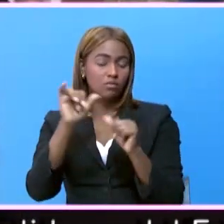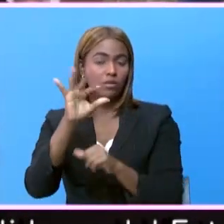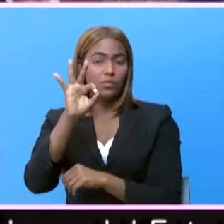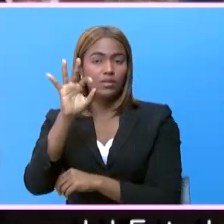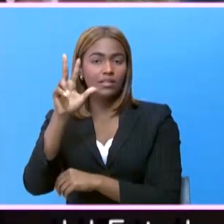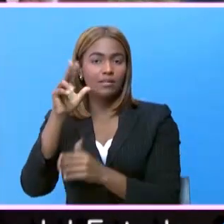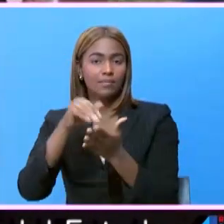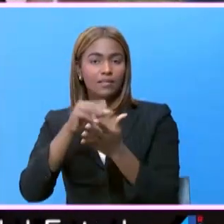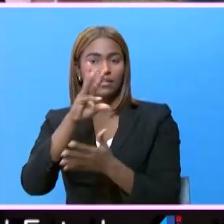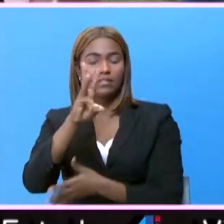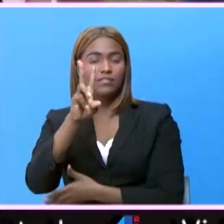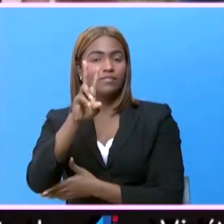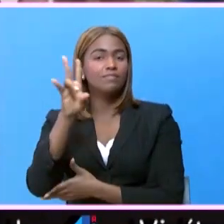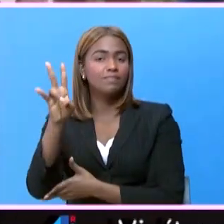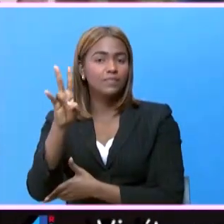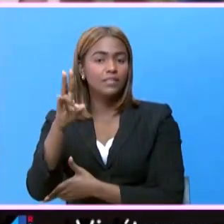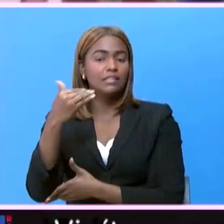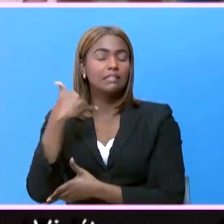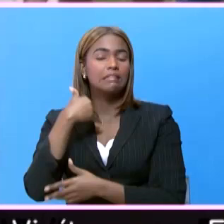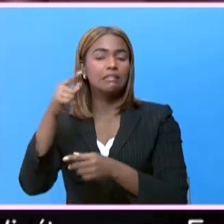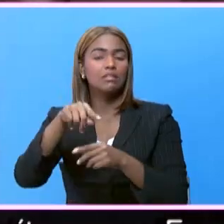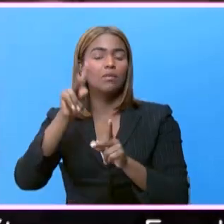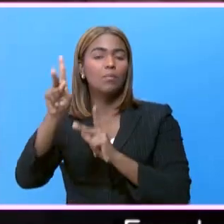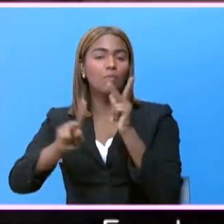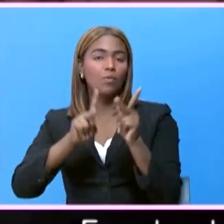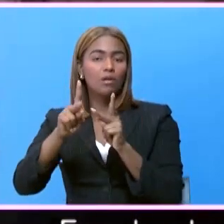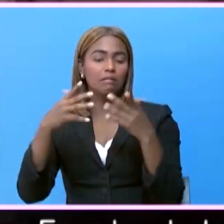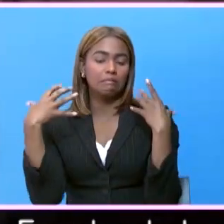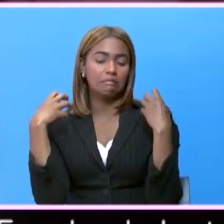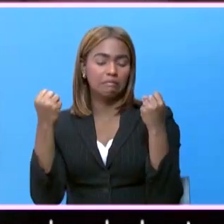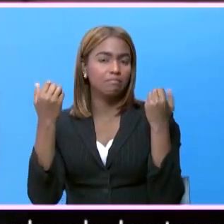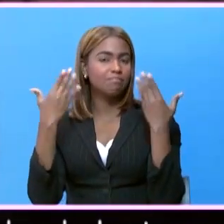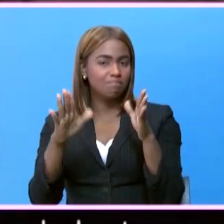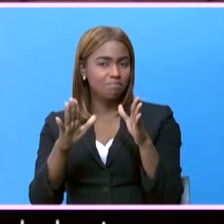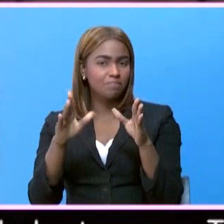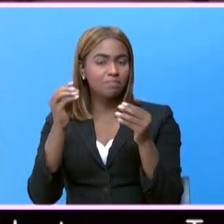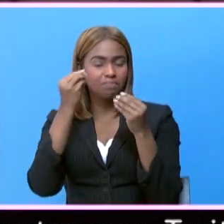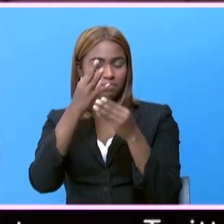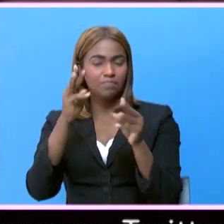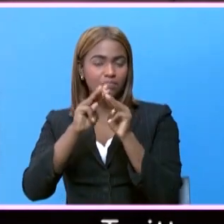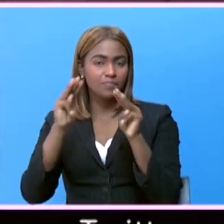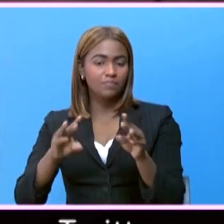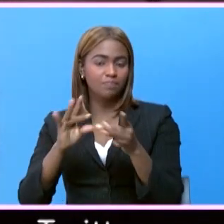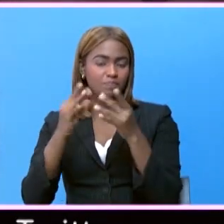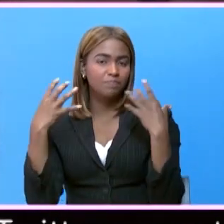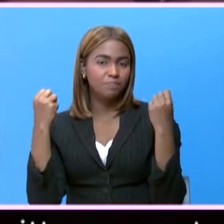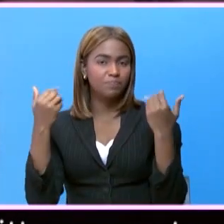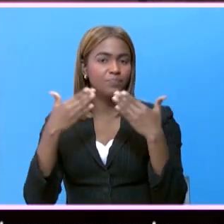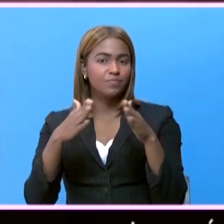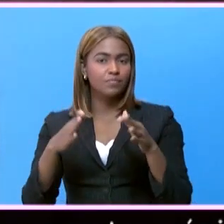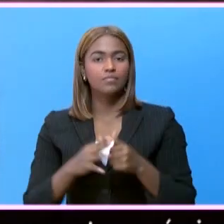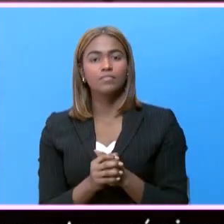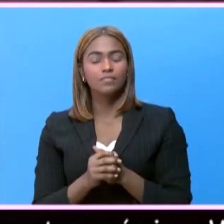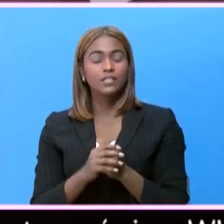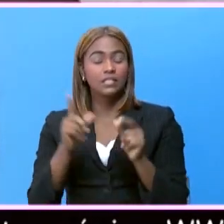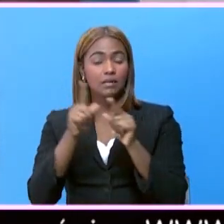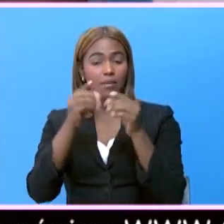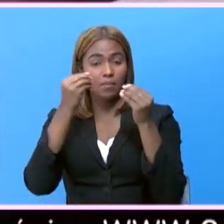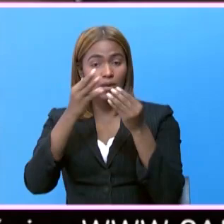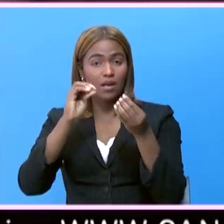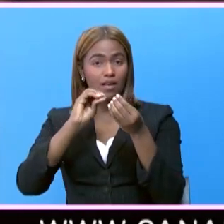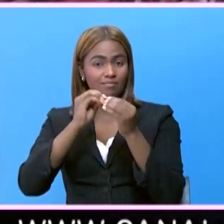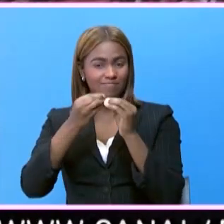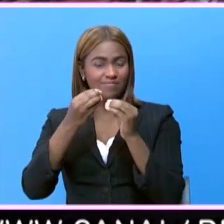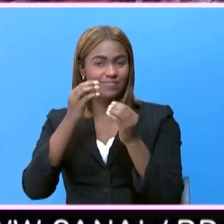.627 corresponden a pacientes recuperados, informó el Ministerio de Salud Pública. Según el Boletín